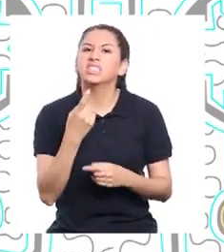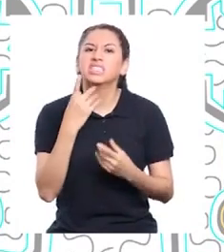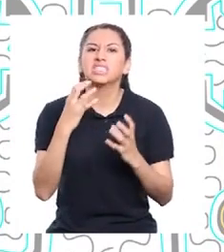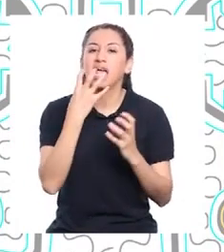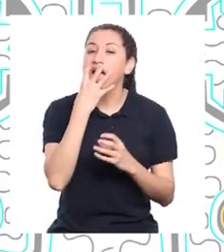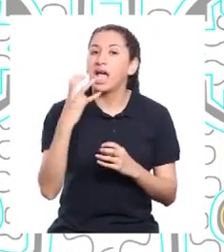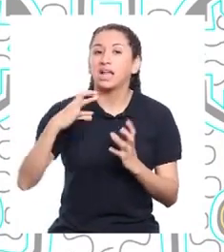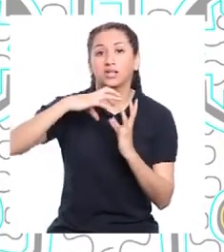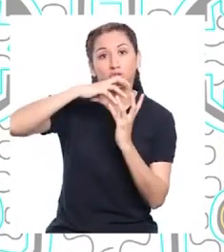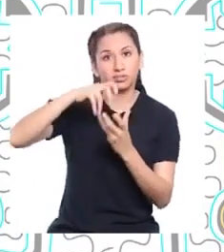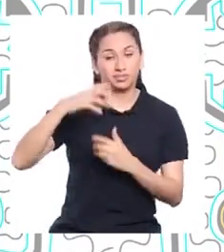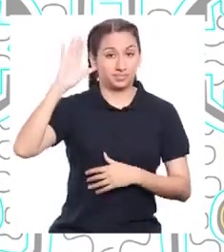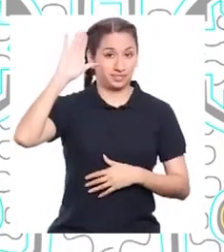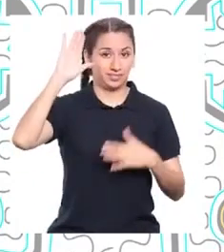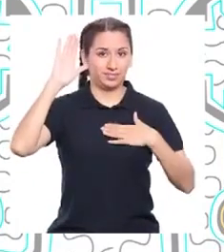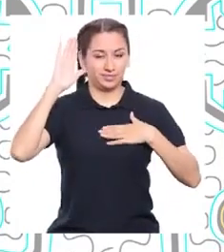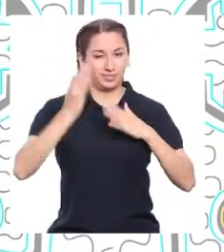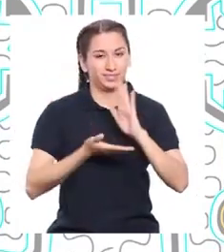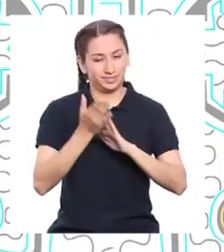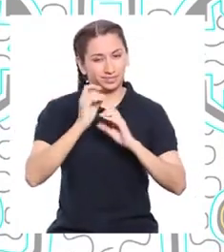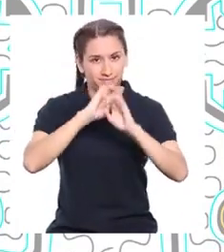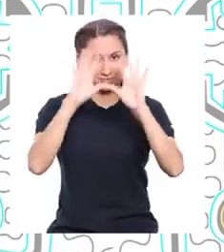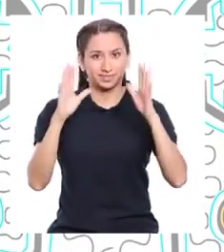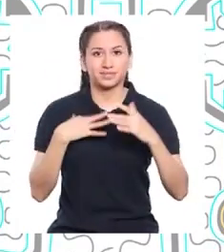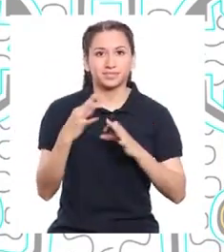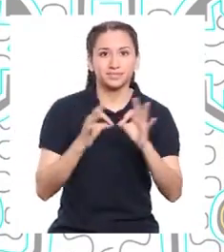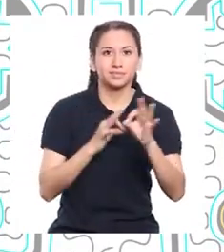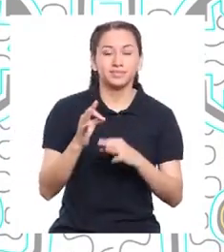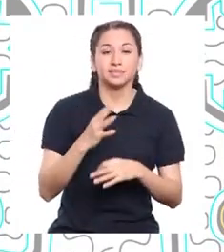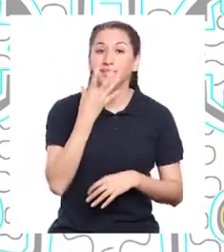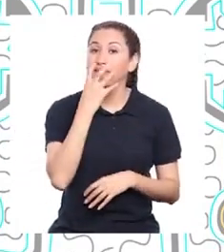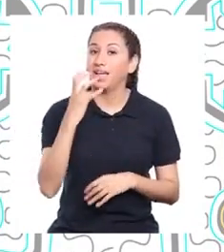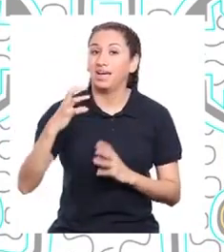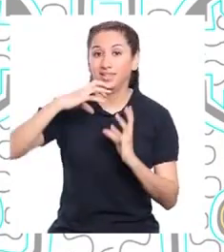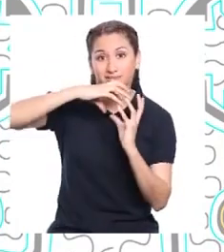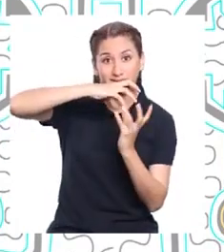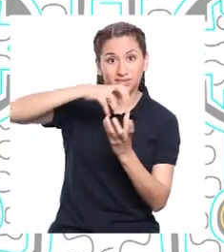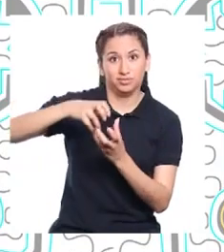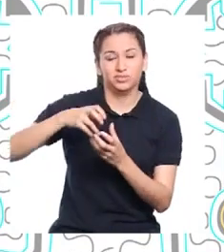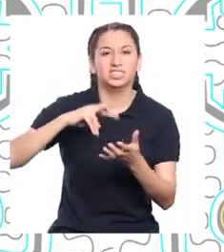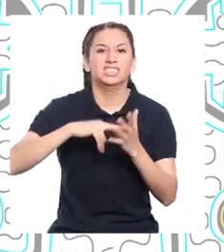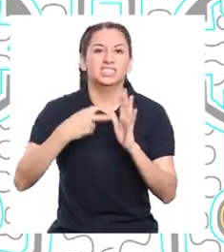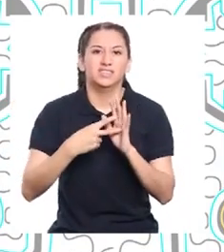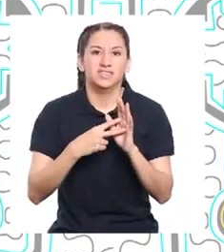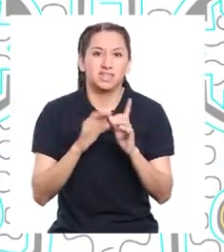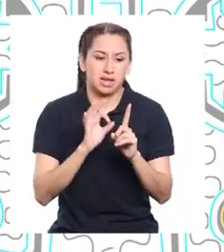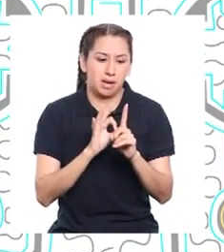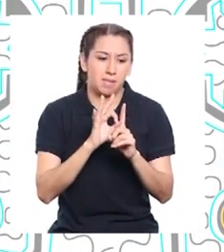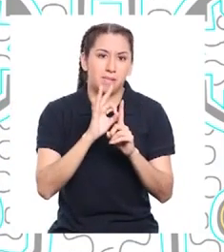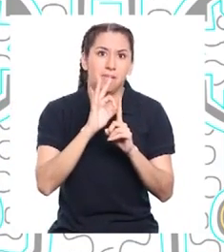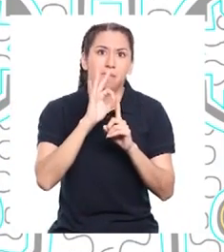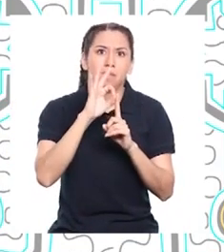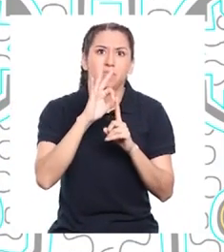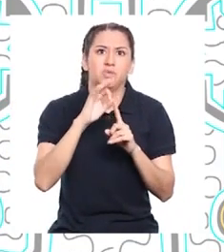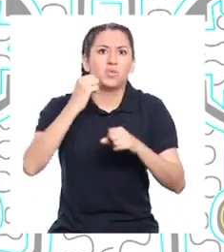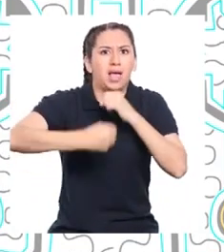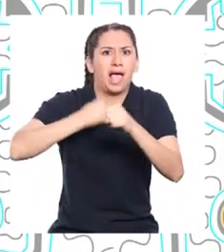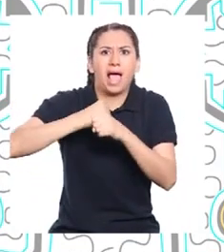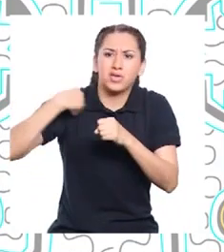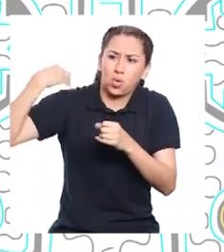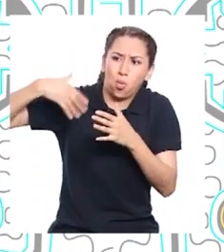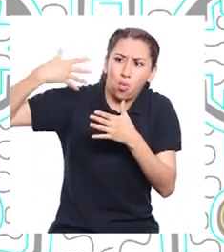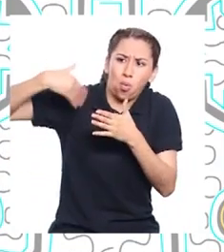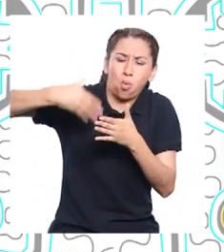acerca del calentamiento global? Yo ya lo tengo más claro. El calentamiento global es el aumento a largo plazo de la